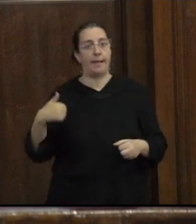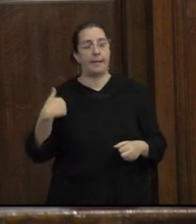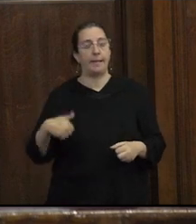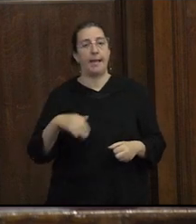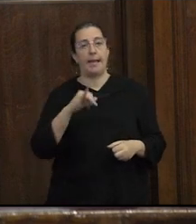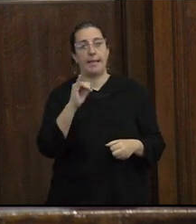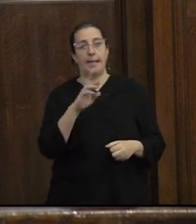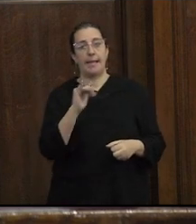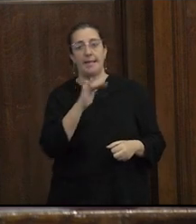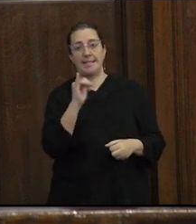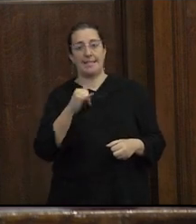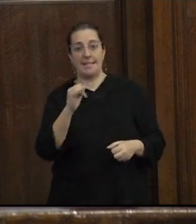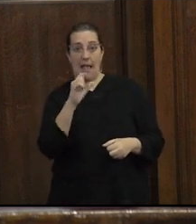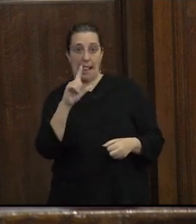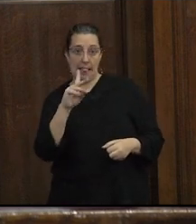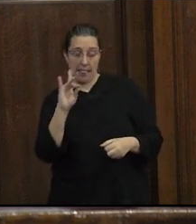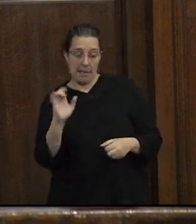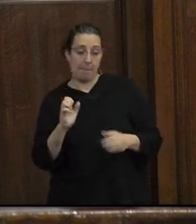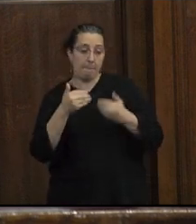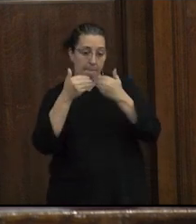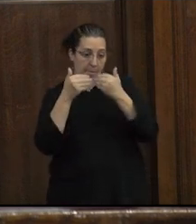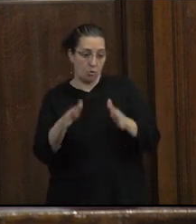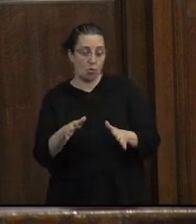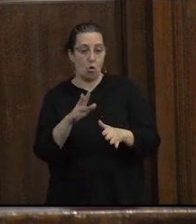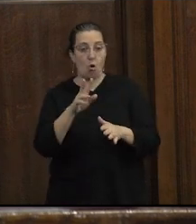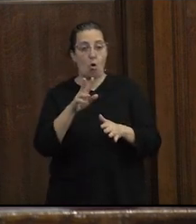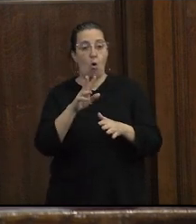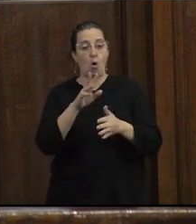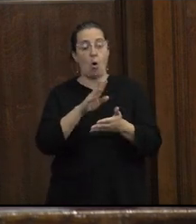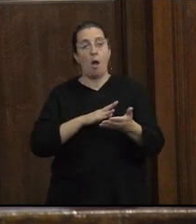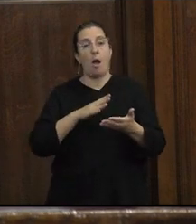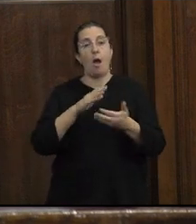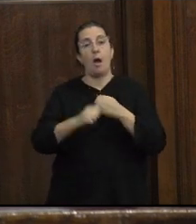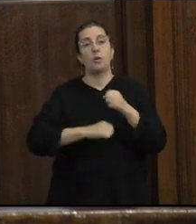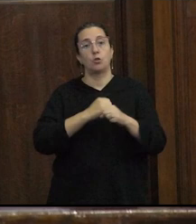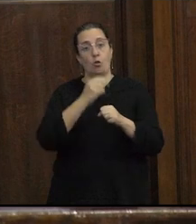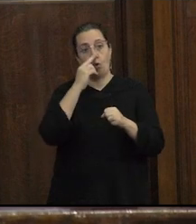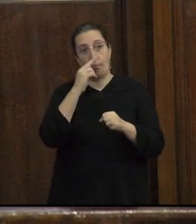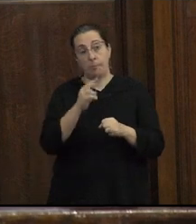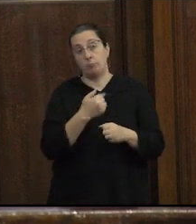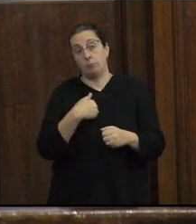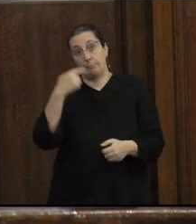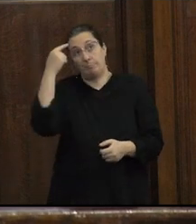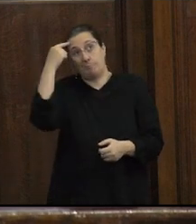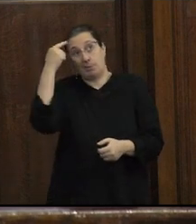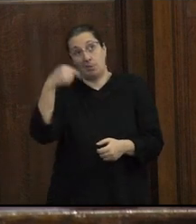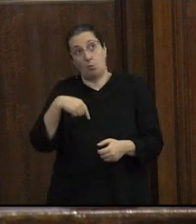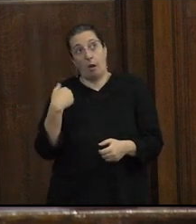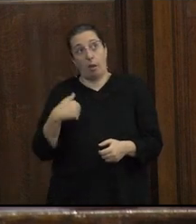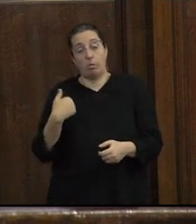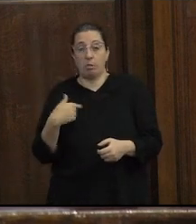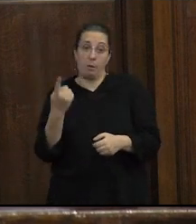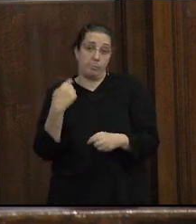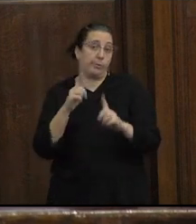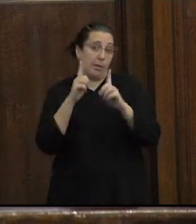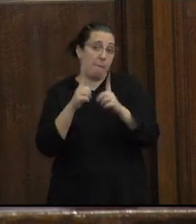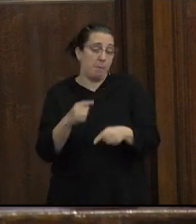nuevamente insisto que estoy pensando en el caso argentino pero creo que hay resonancias y articulaciones